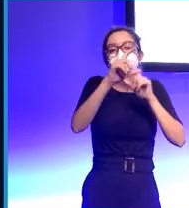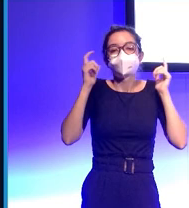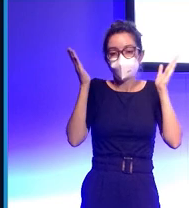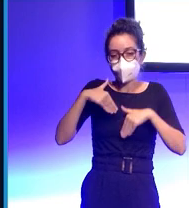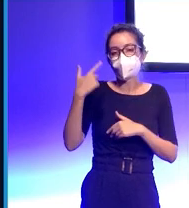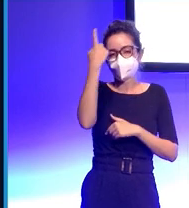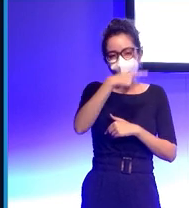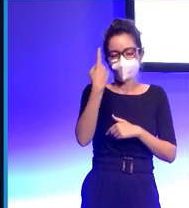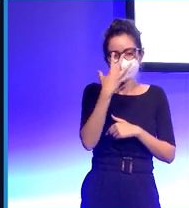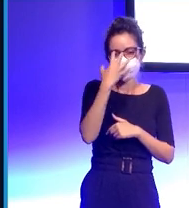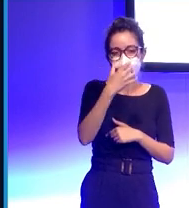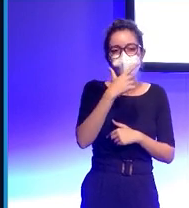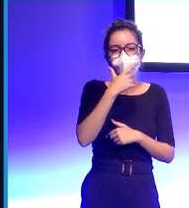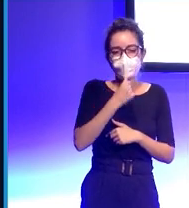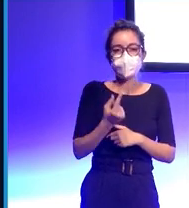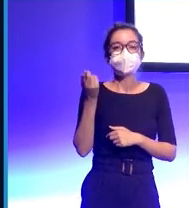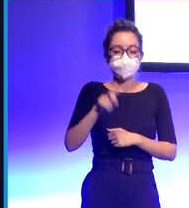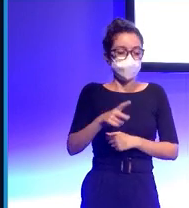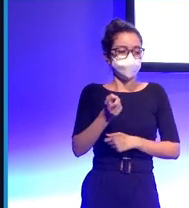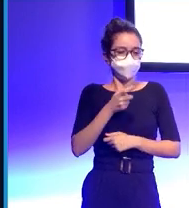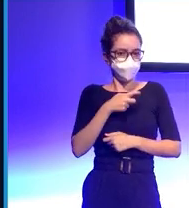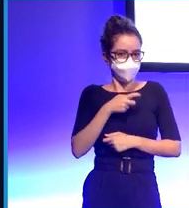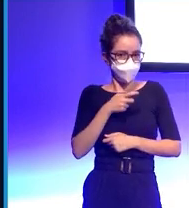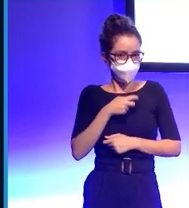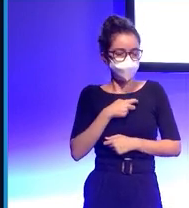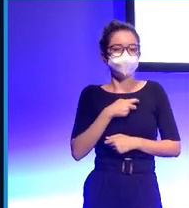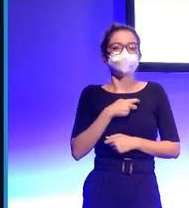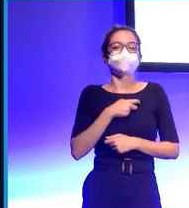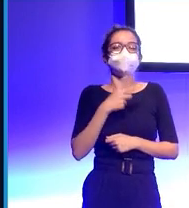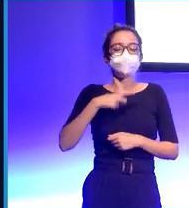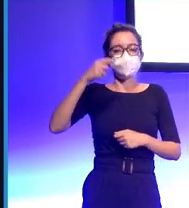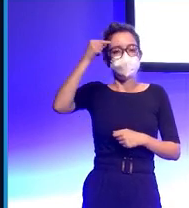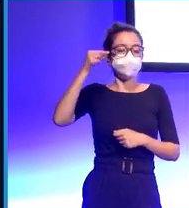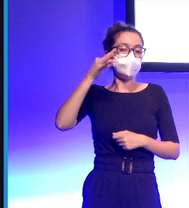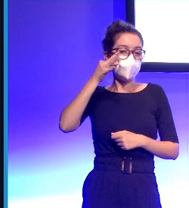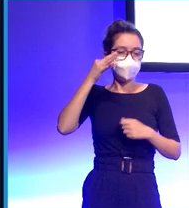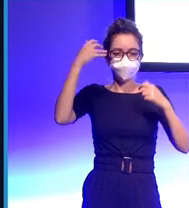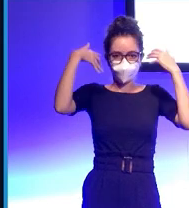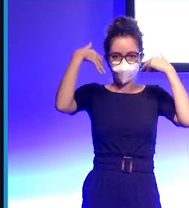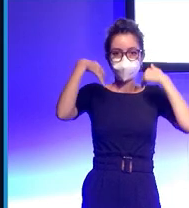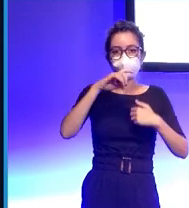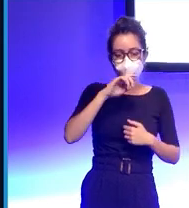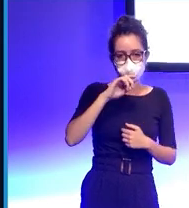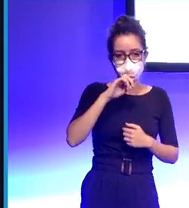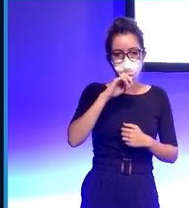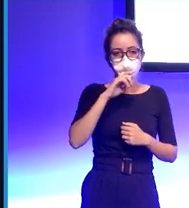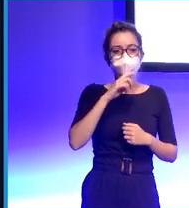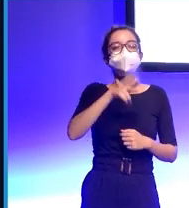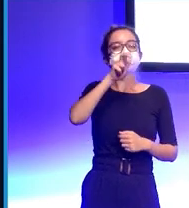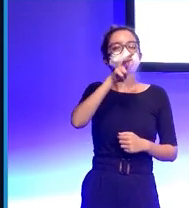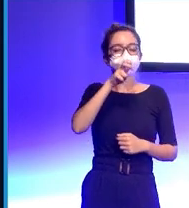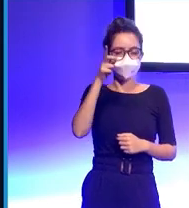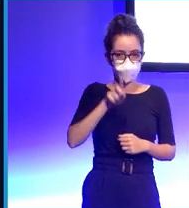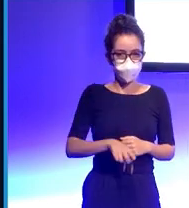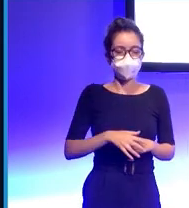y luego tenemos sensores de ritmo cardíaco de ritmo respiratorio y de sudoración de la piel y el tipo de intervenciones que hace el coche son